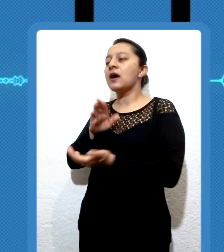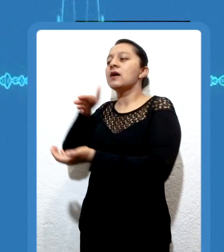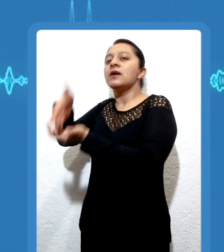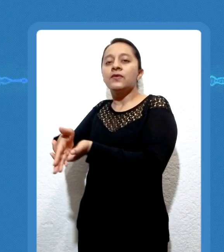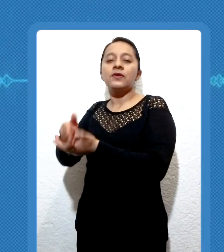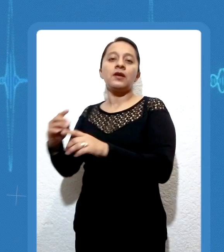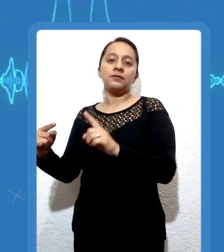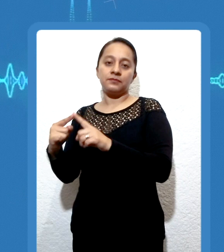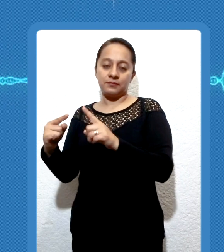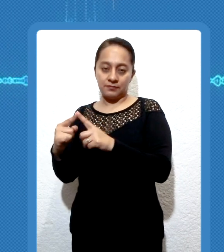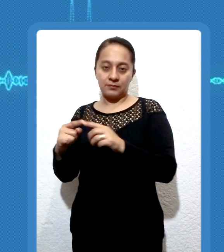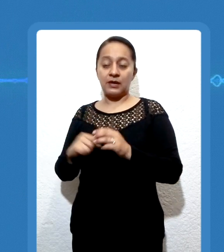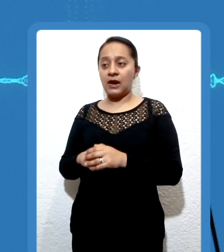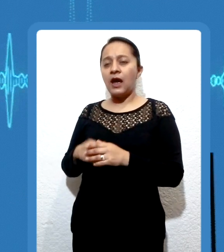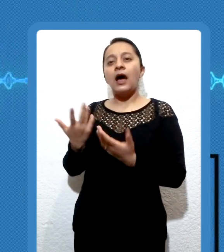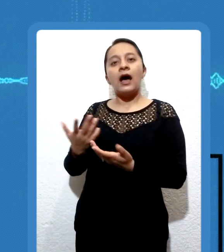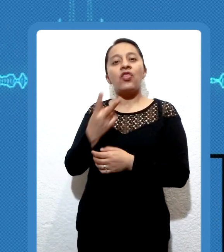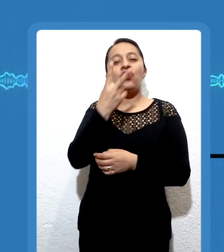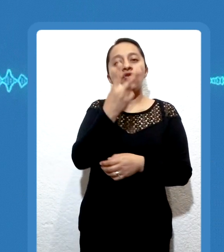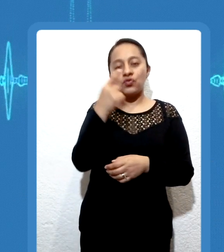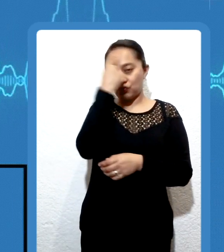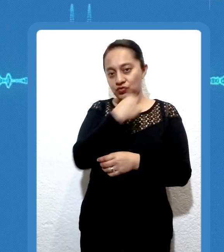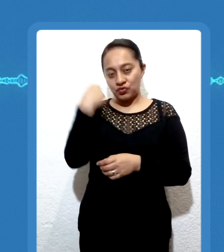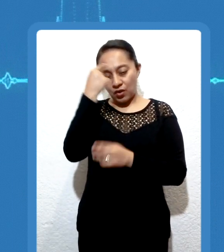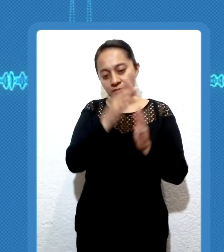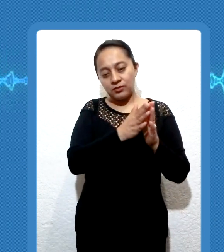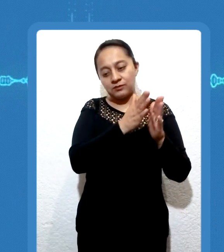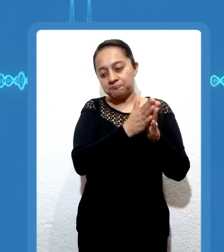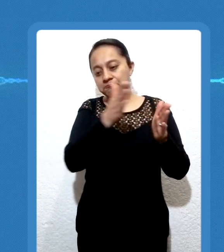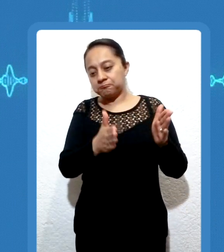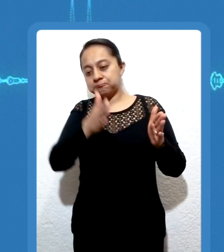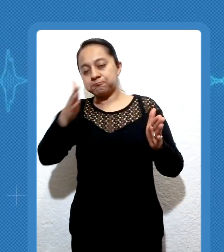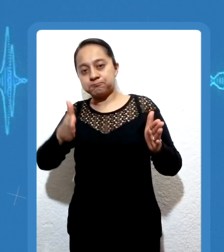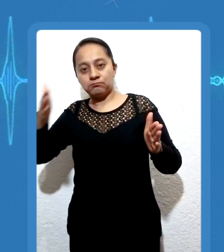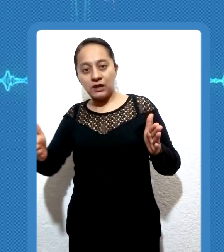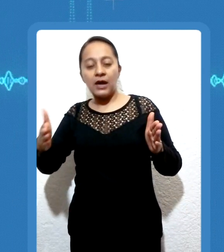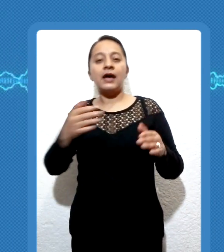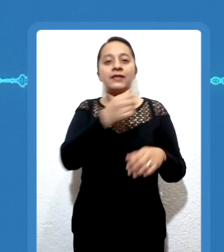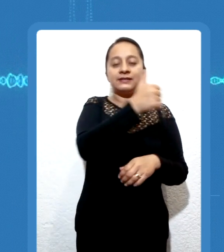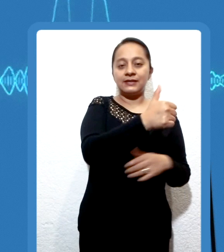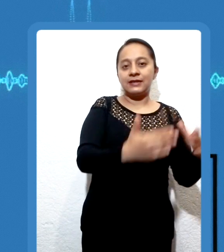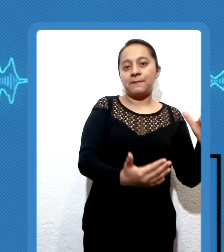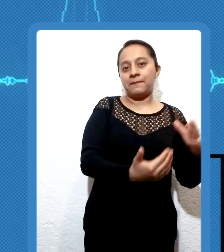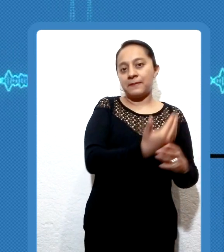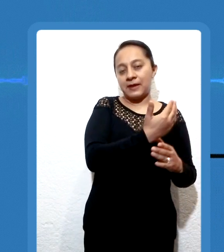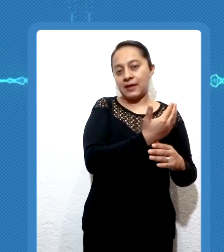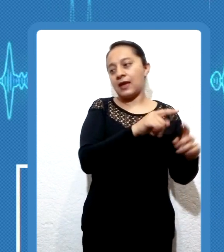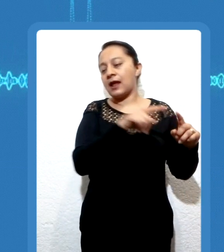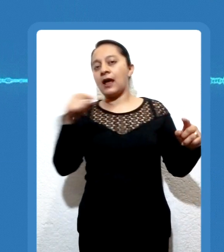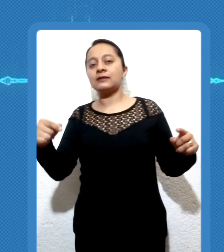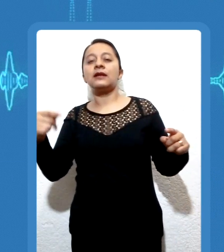todos los fieles católicos y a todos los que son devotos de la Virgen